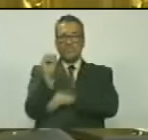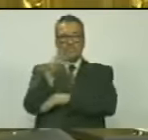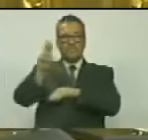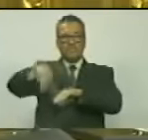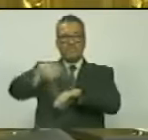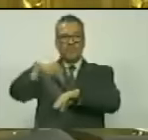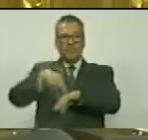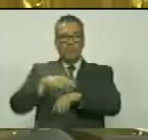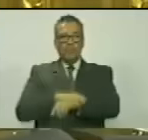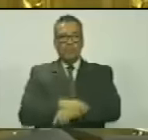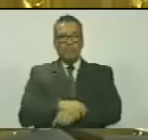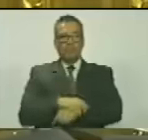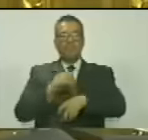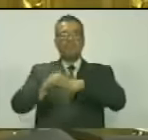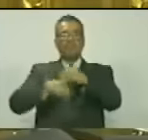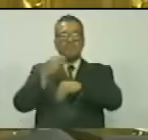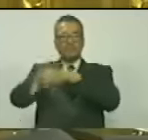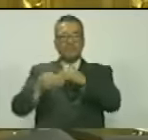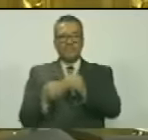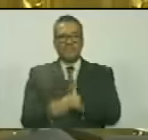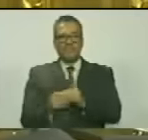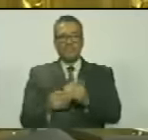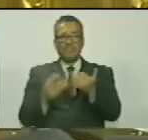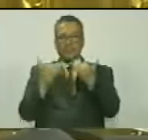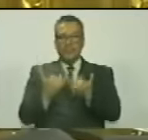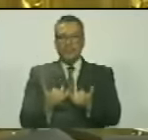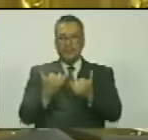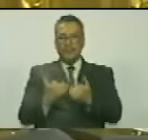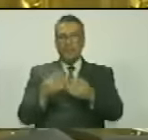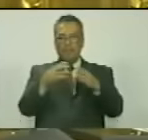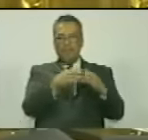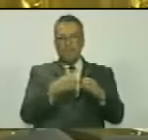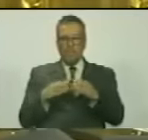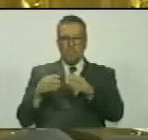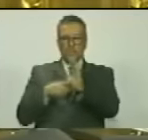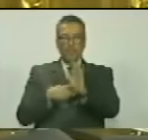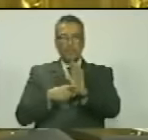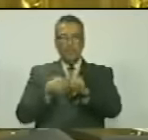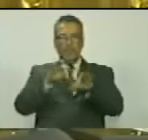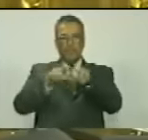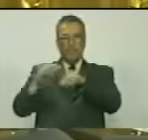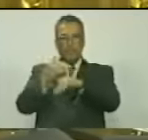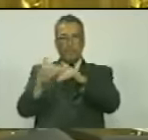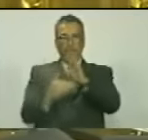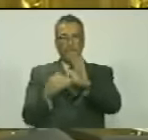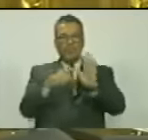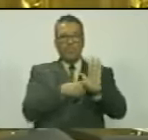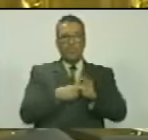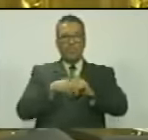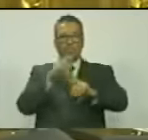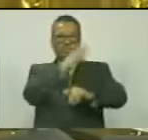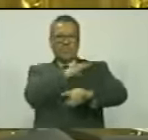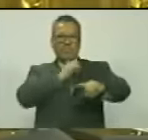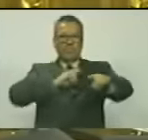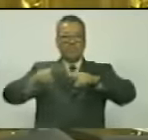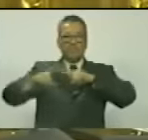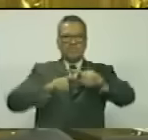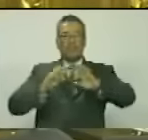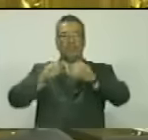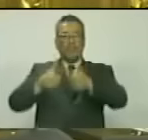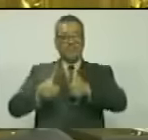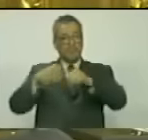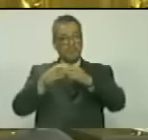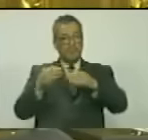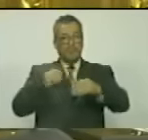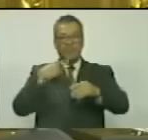Asamblea Nacional. Seguidamente, y una vez verificado el quórum reglamentario por el secretario accidental, el director de debates abrió la